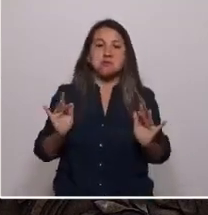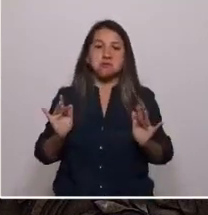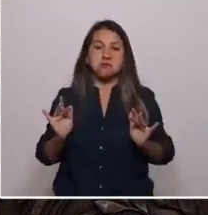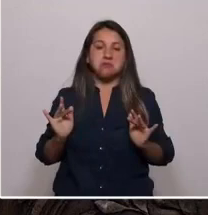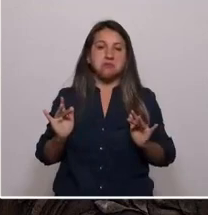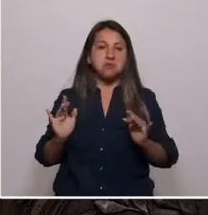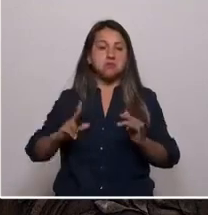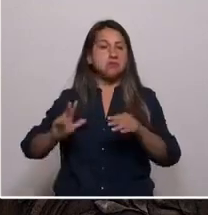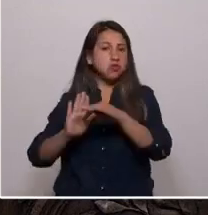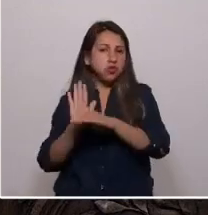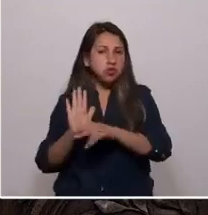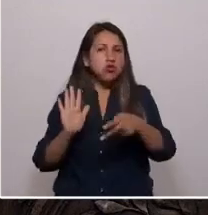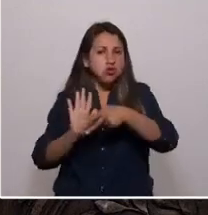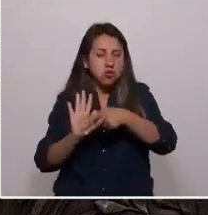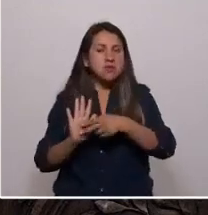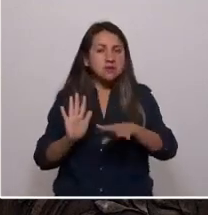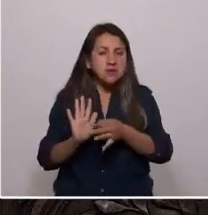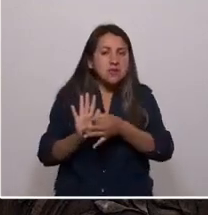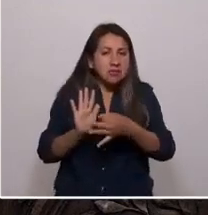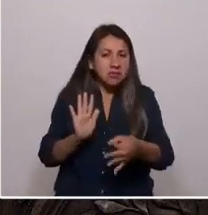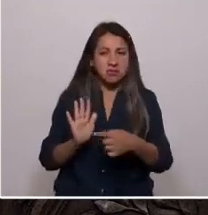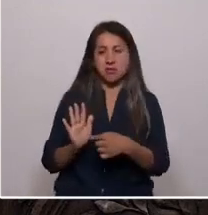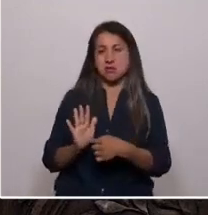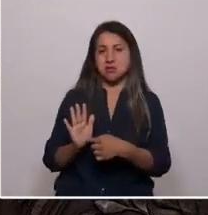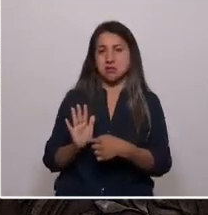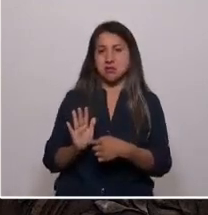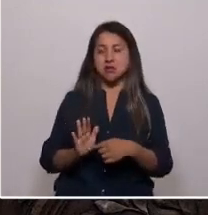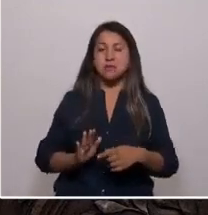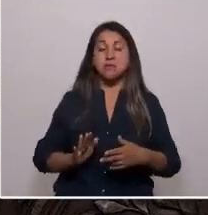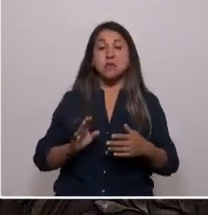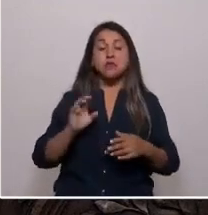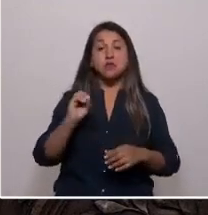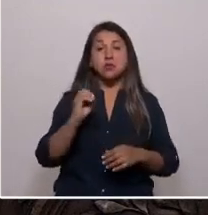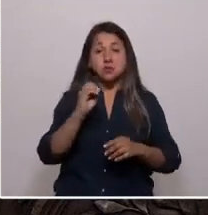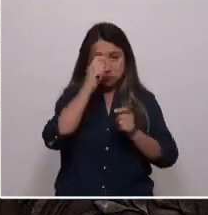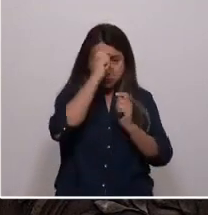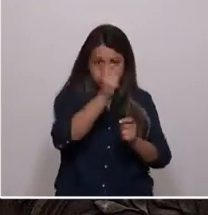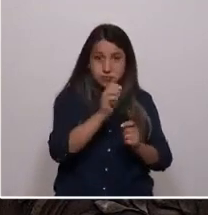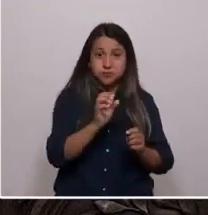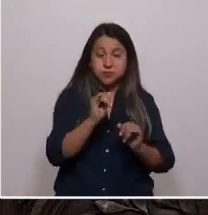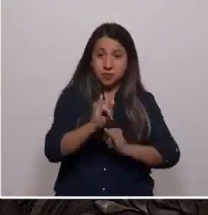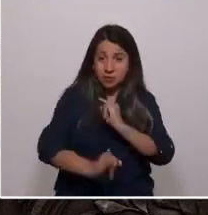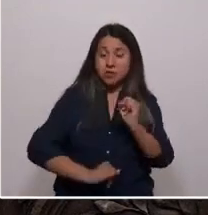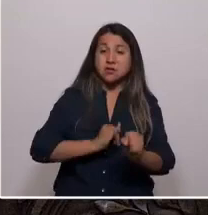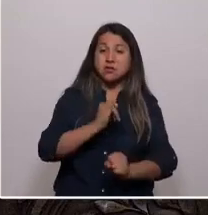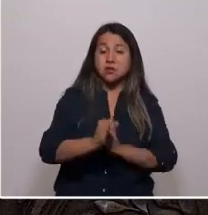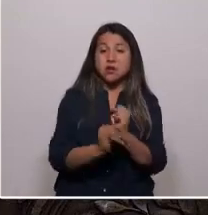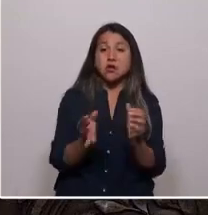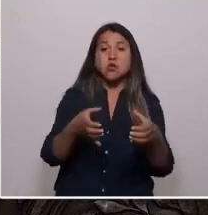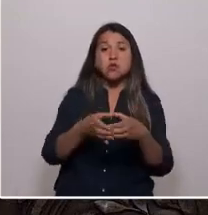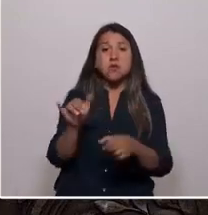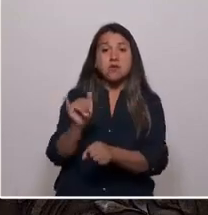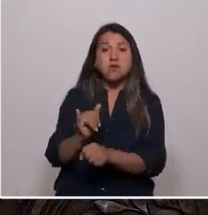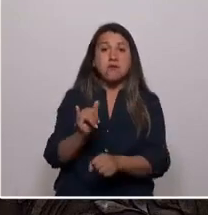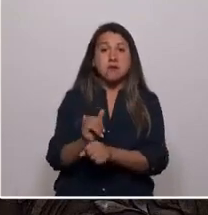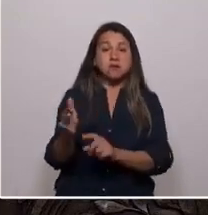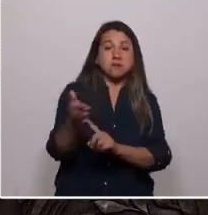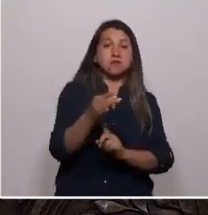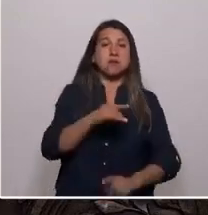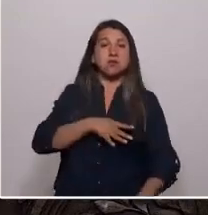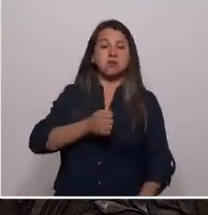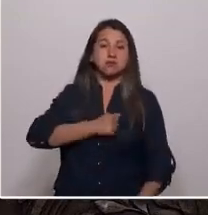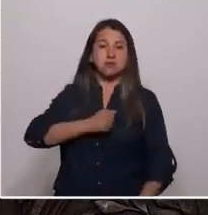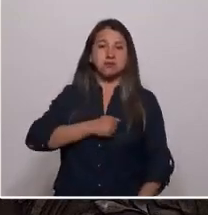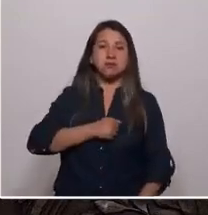y normas establecidas, o que nos reconozcan internacionalmente por qué ese grupo de falsos patriotas esté